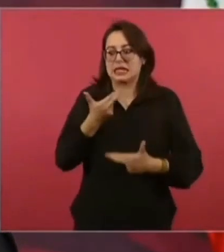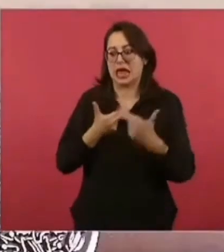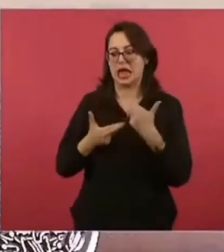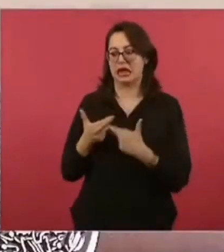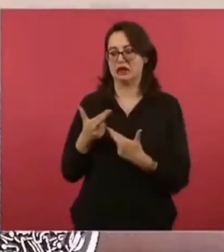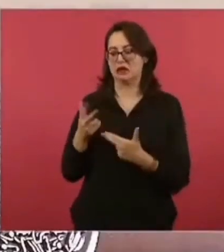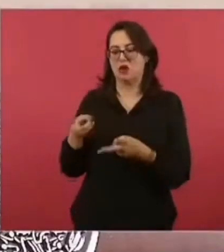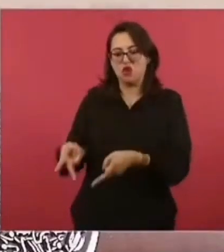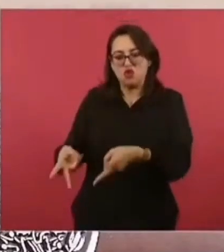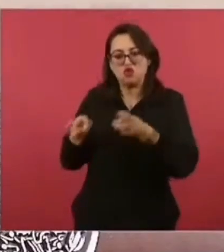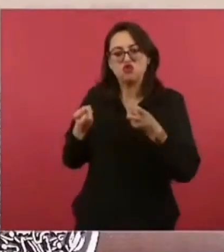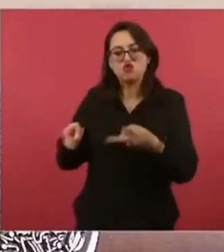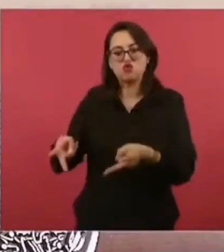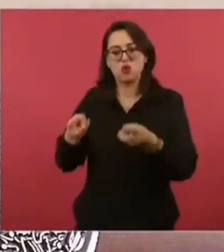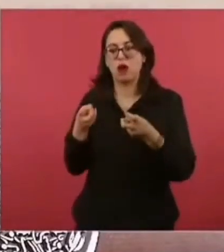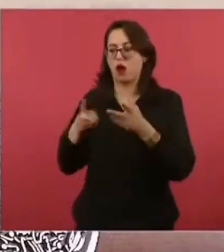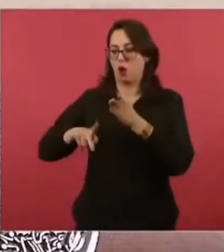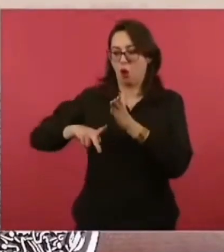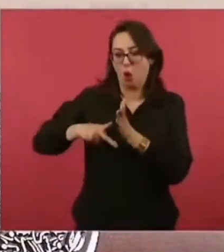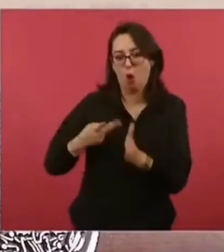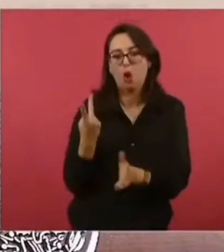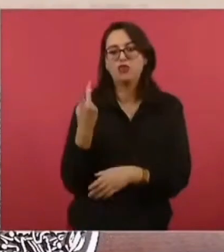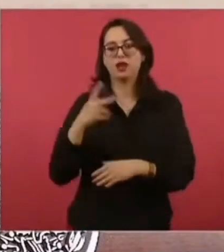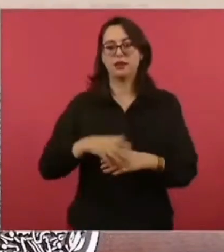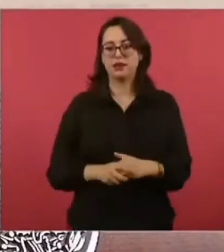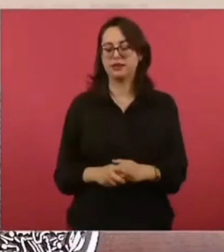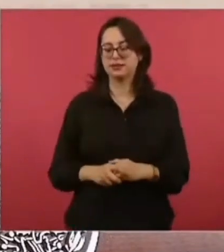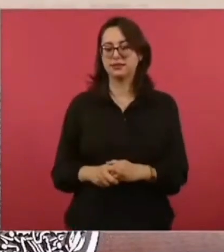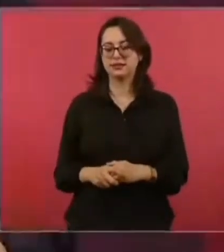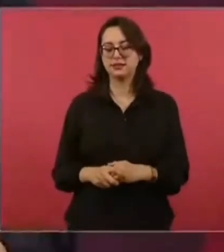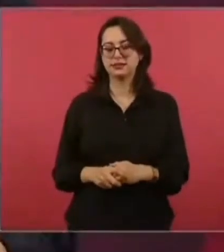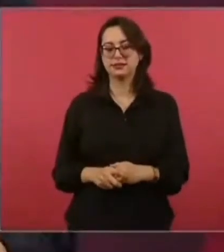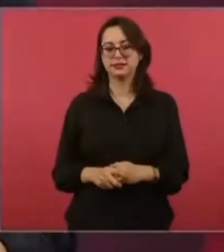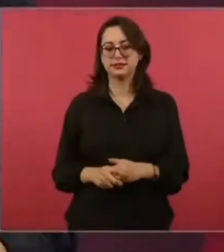para quitarle al pueblo su futuro.